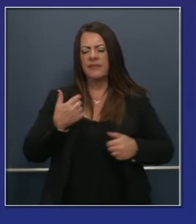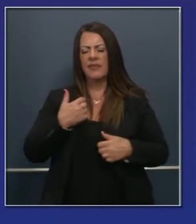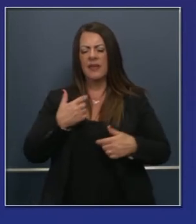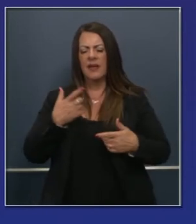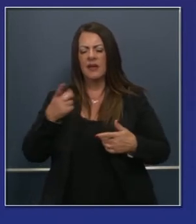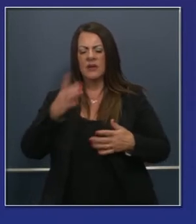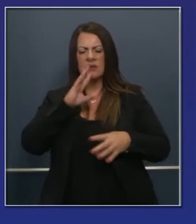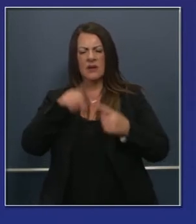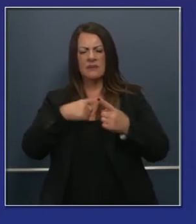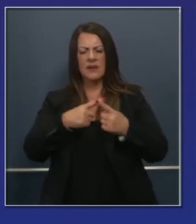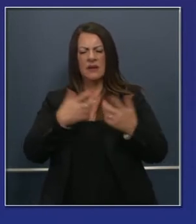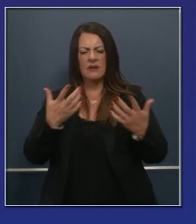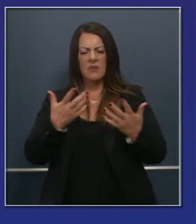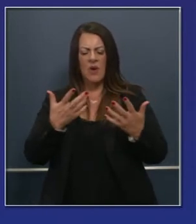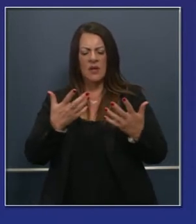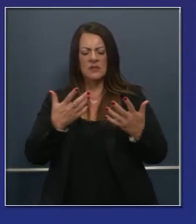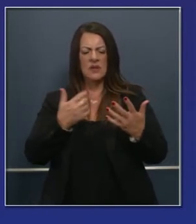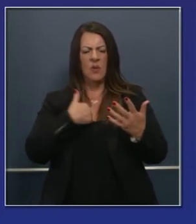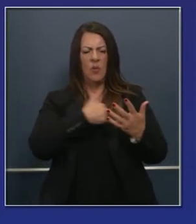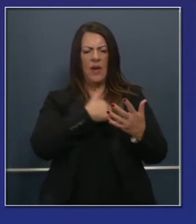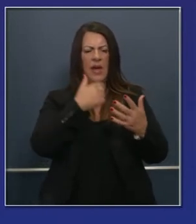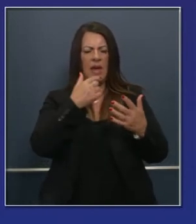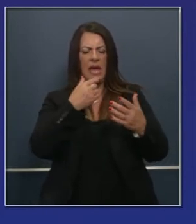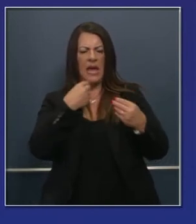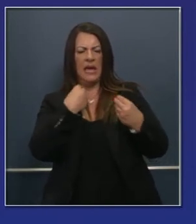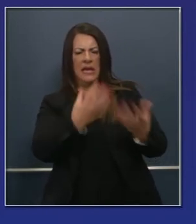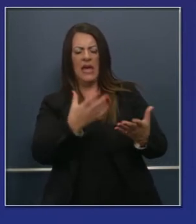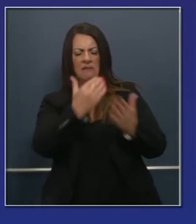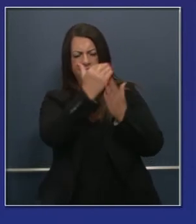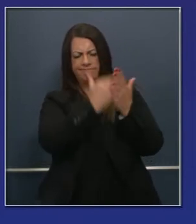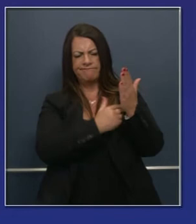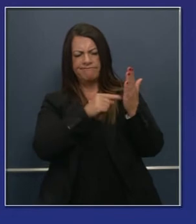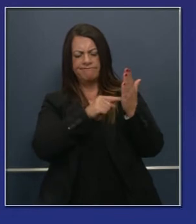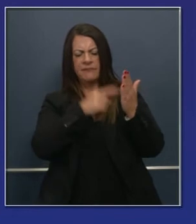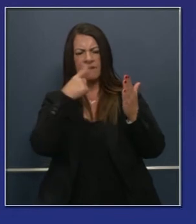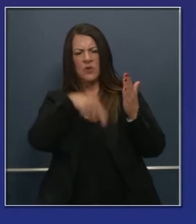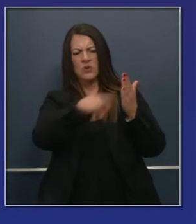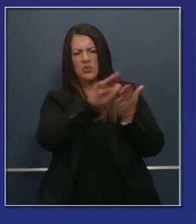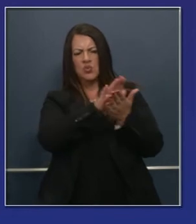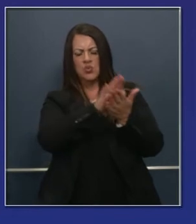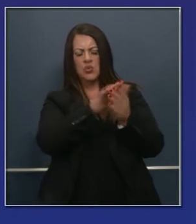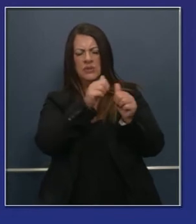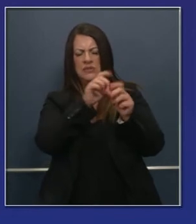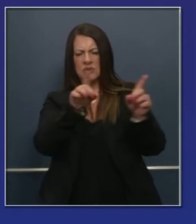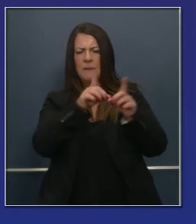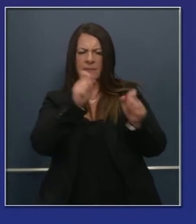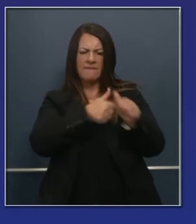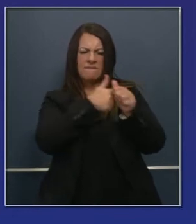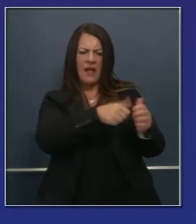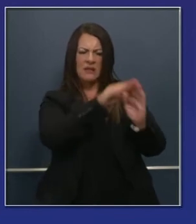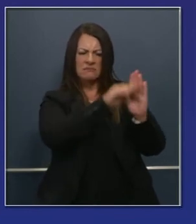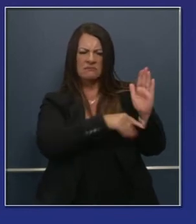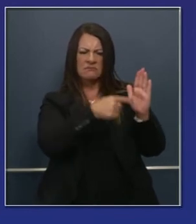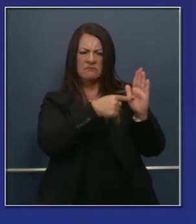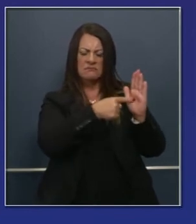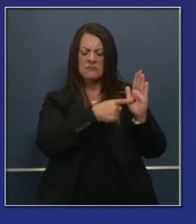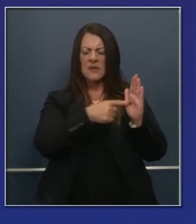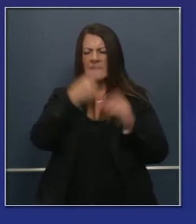recientemente son, nos dan la posibilidad de los distritos a ayudar a los que tienen necesidades agudas,